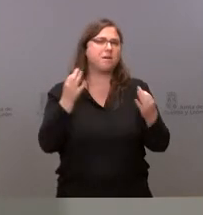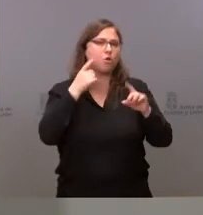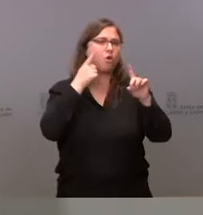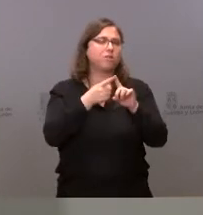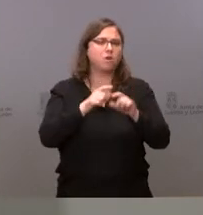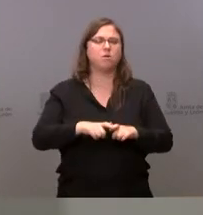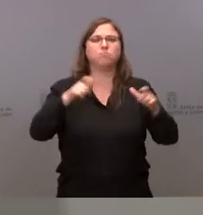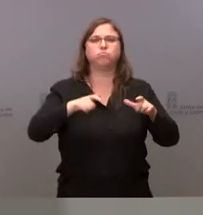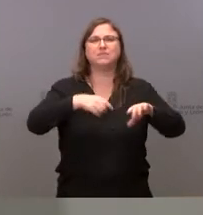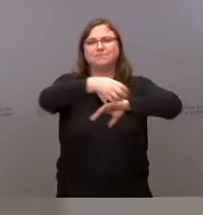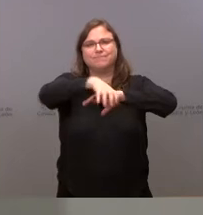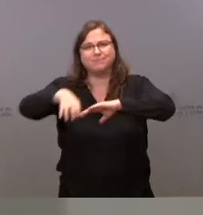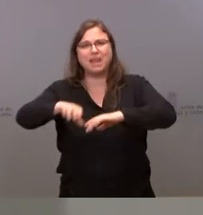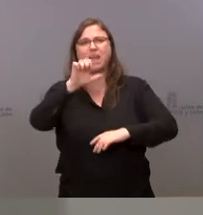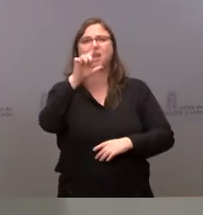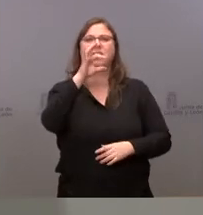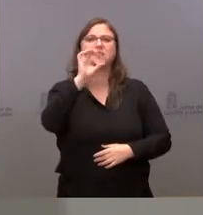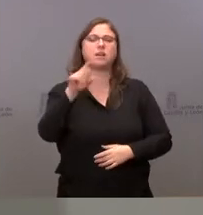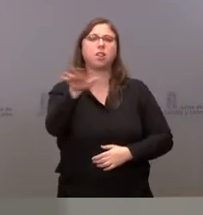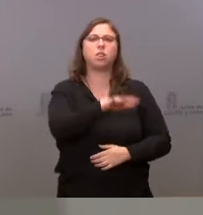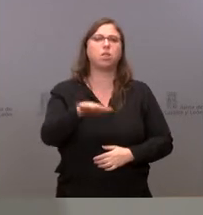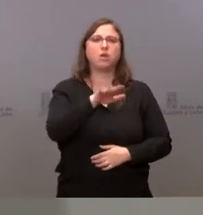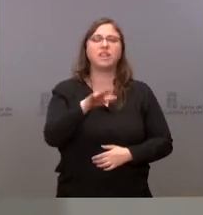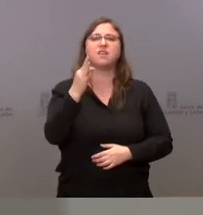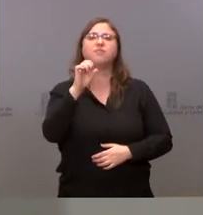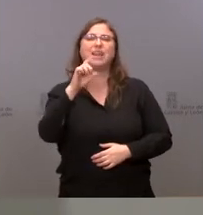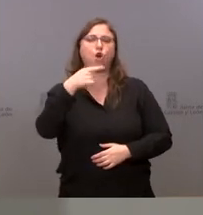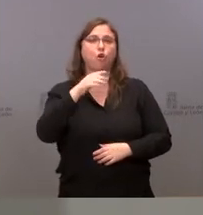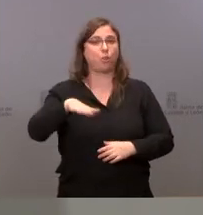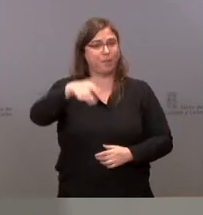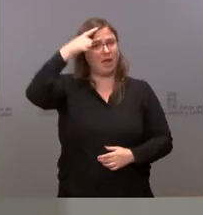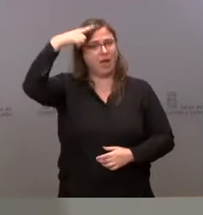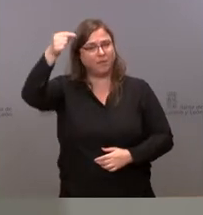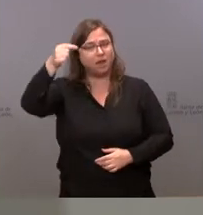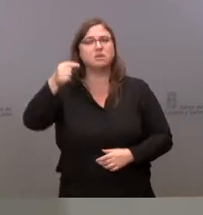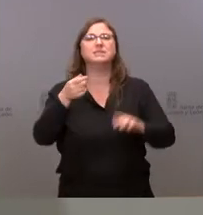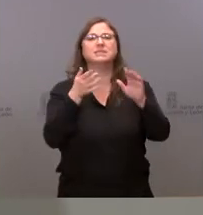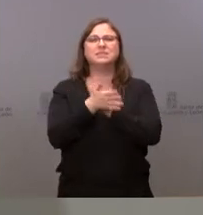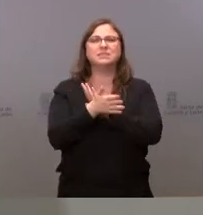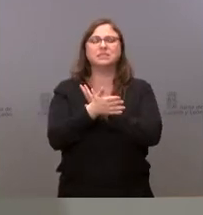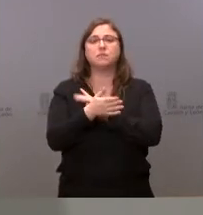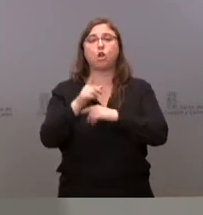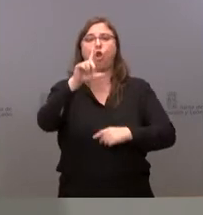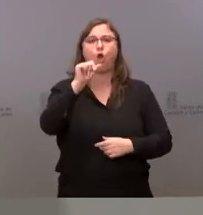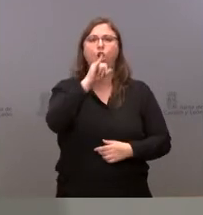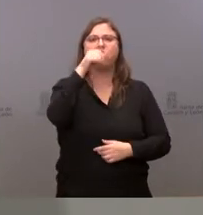las infraestructuras logísticas de Nissan en el enclave Cilog de Ávila. Estamos hablando en este caso de Bicolozano, por tanto,